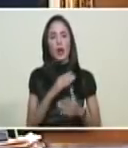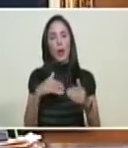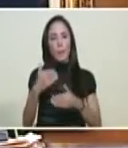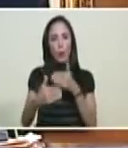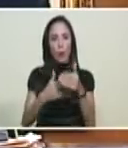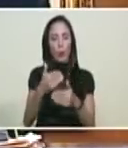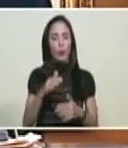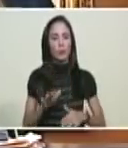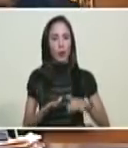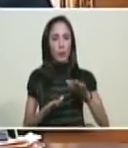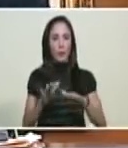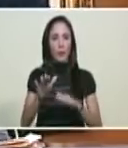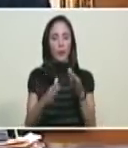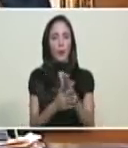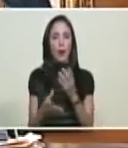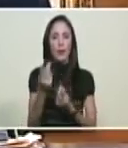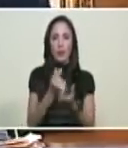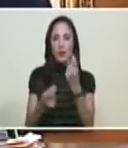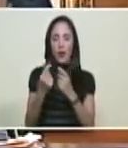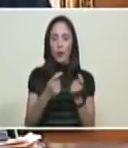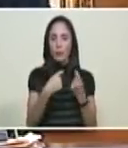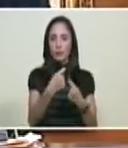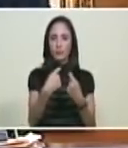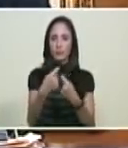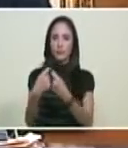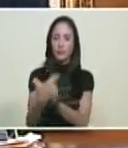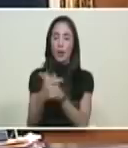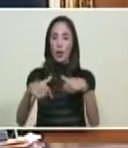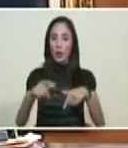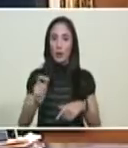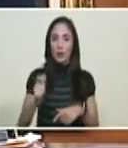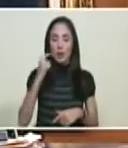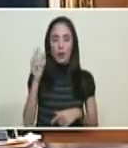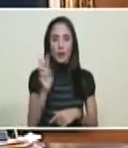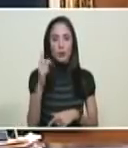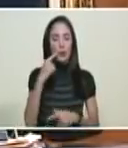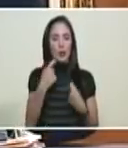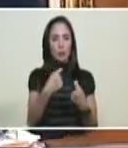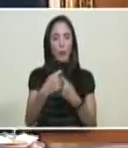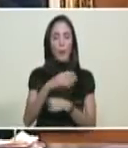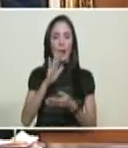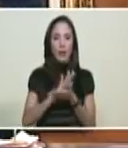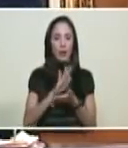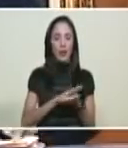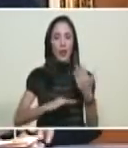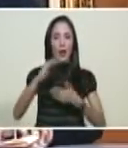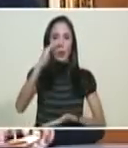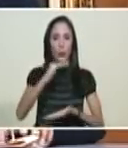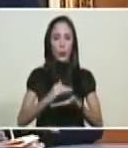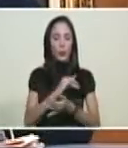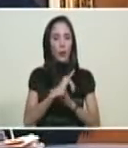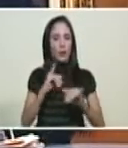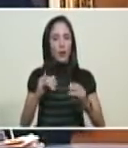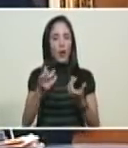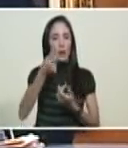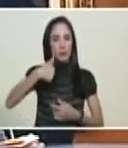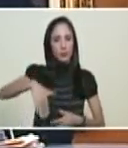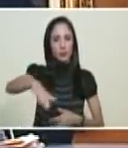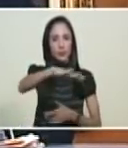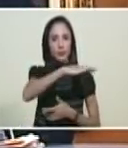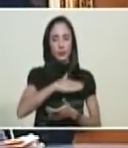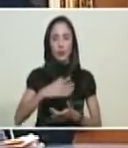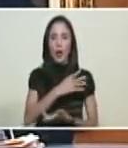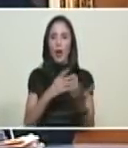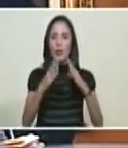largo plazo los recursos que necesita Venezuela para estabilizarse y para expandir todas sus